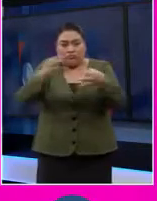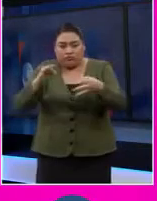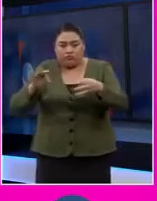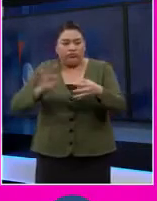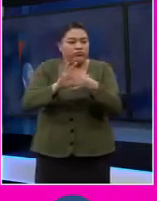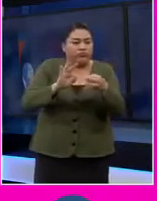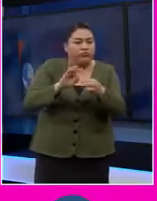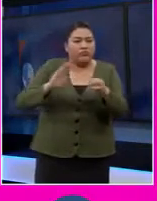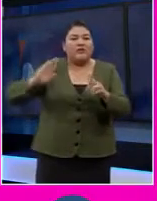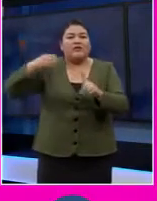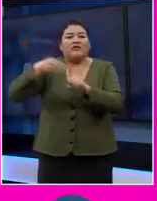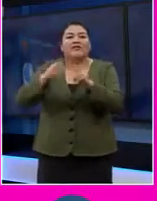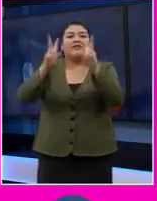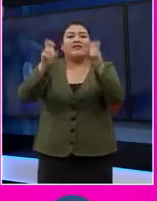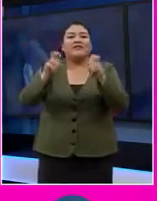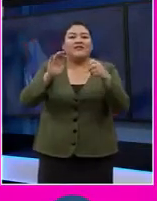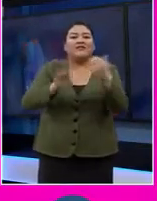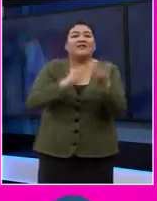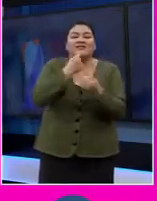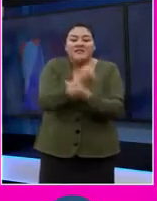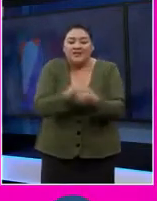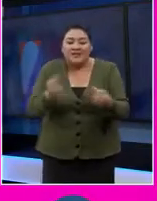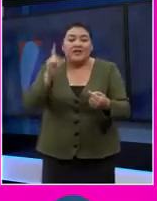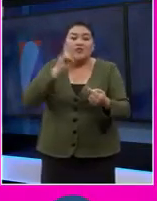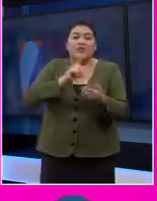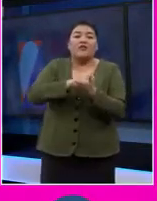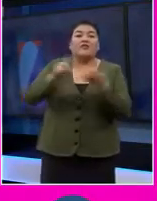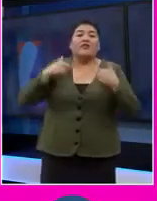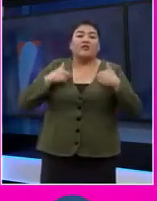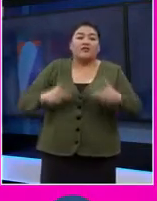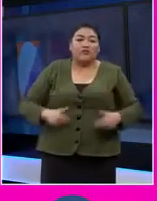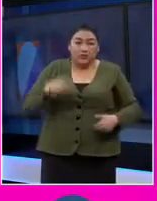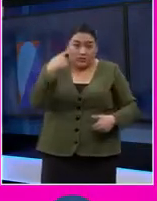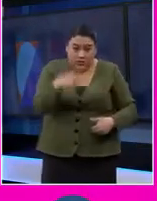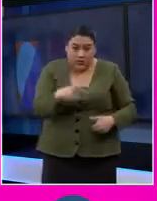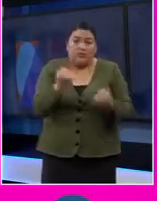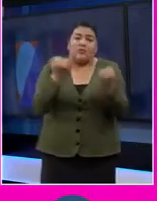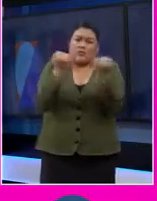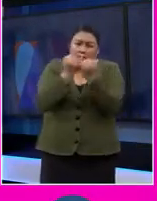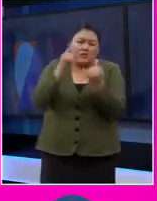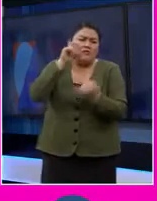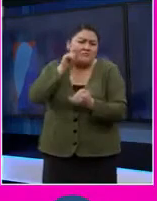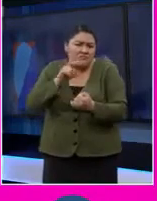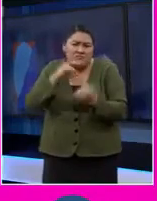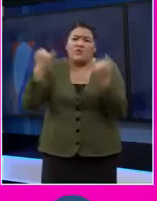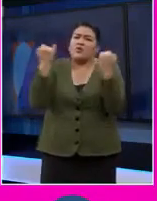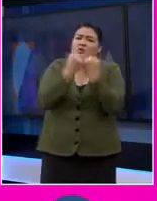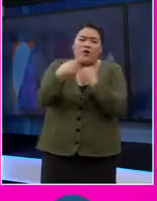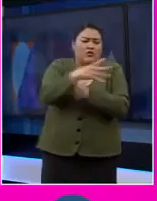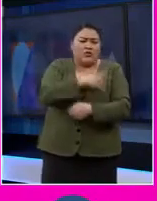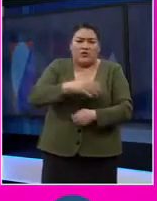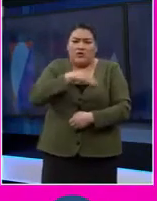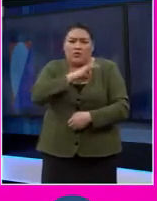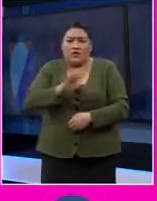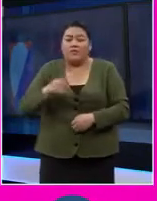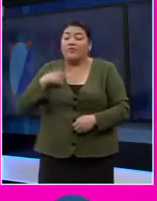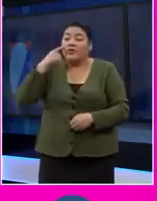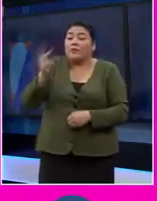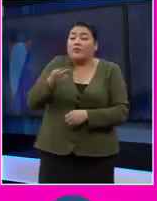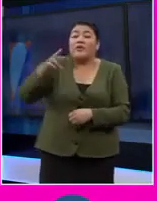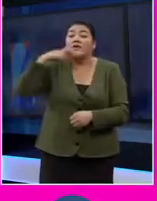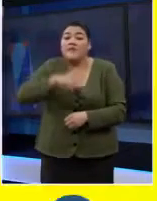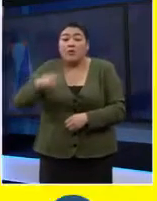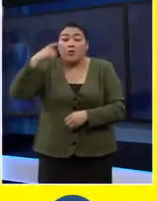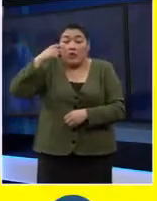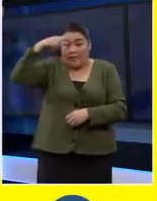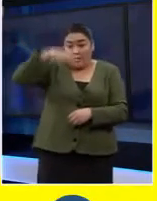específicamente esta interseccionalidad de niñas y mujeres, derechos sexuales y reproductivos y discapacidad. Oye, rápidamente, porque nos tenemos que ir. Entonces México